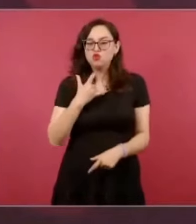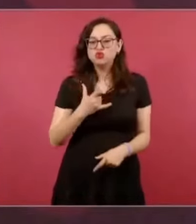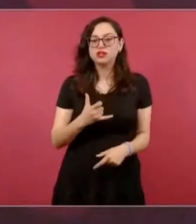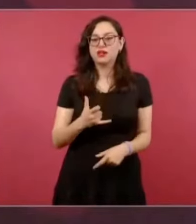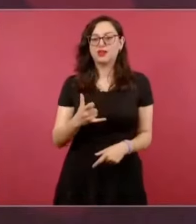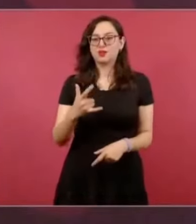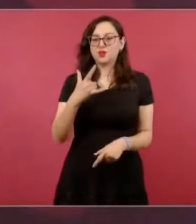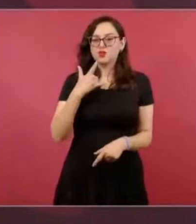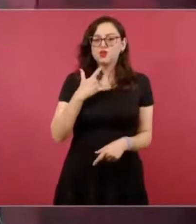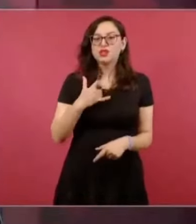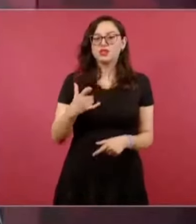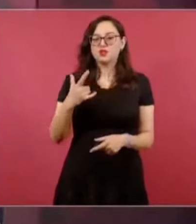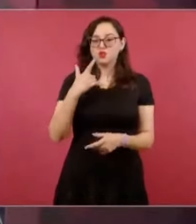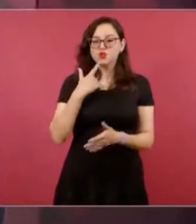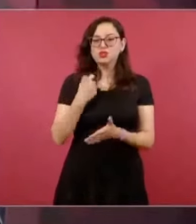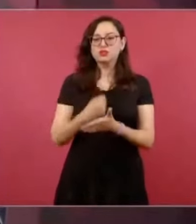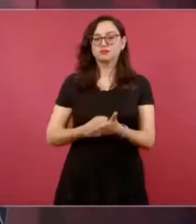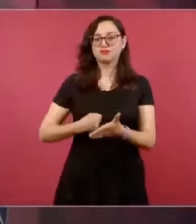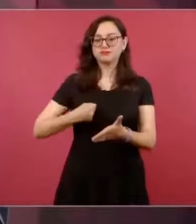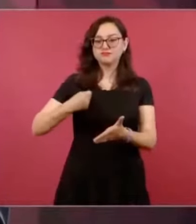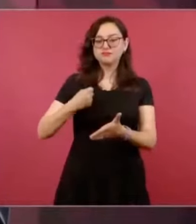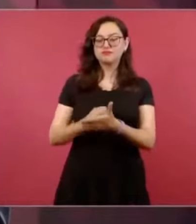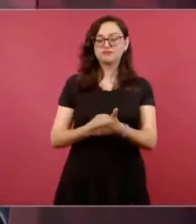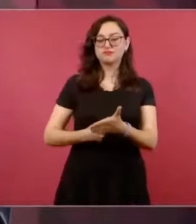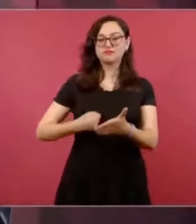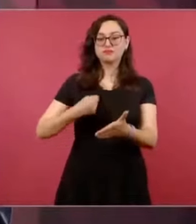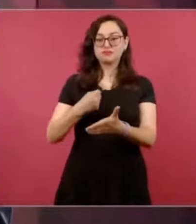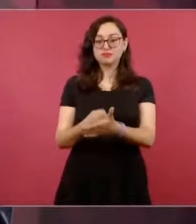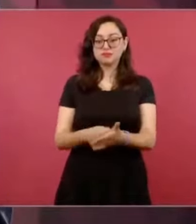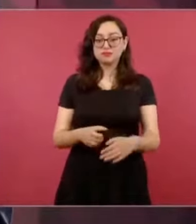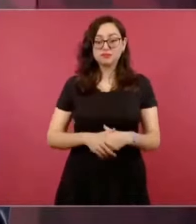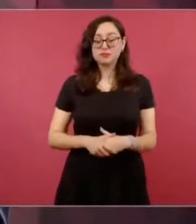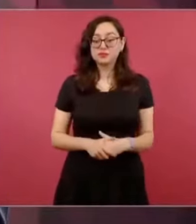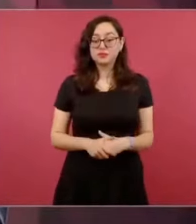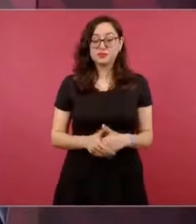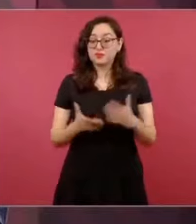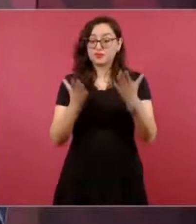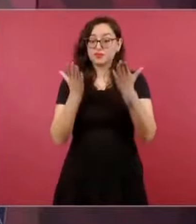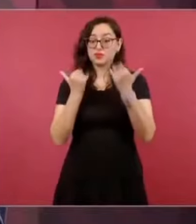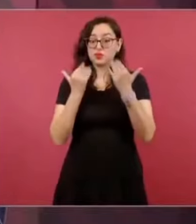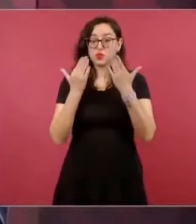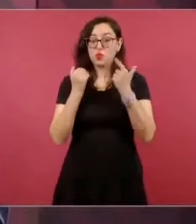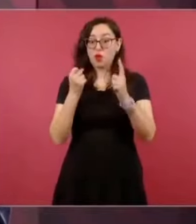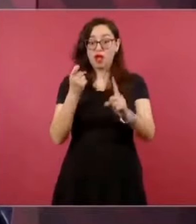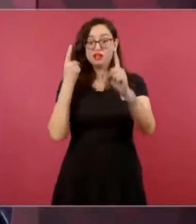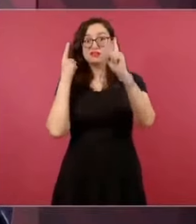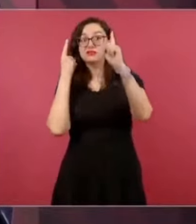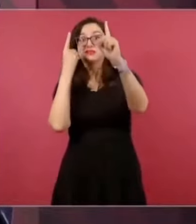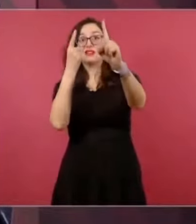No se puede hacer nada sin un ideal,